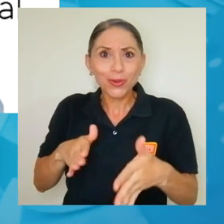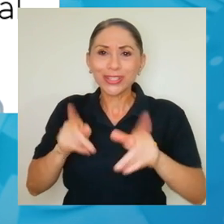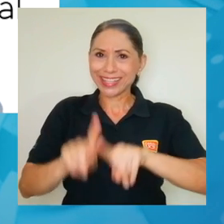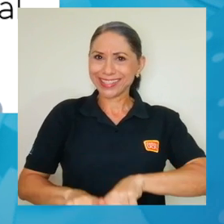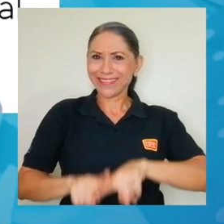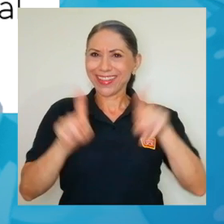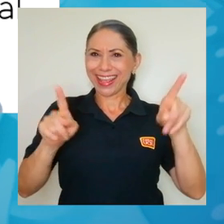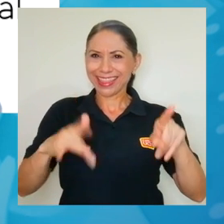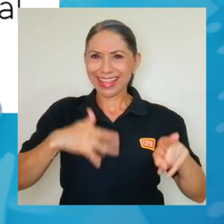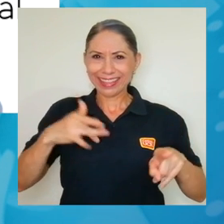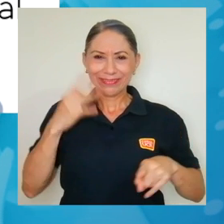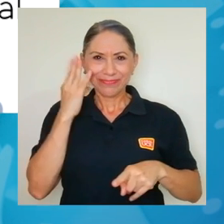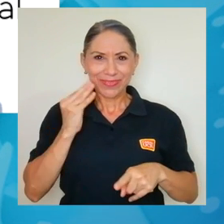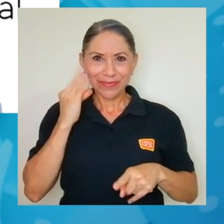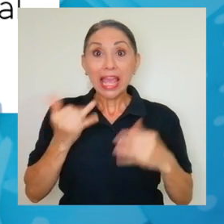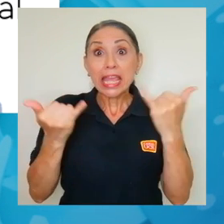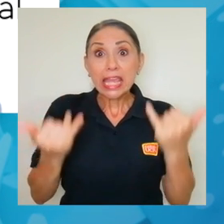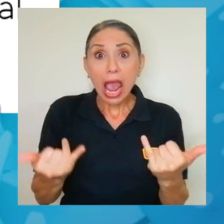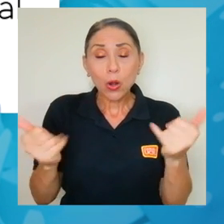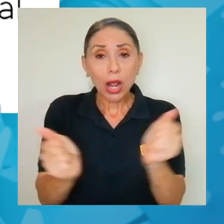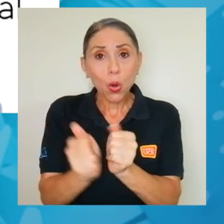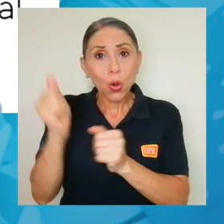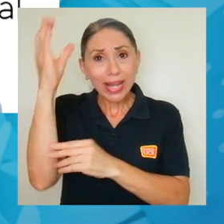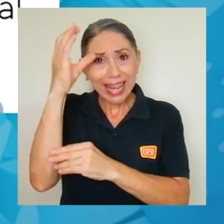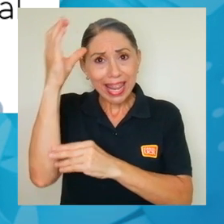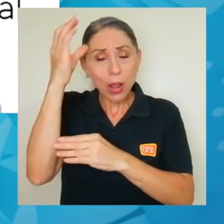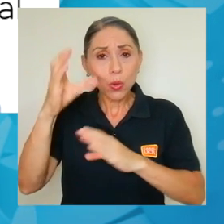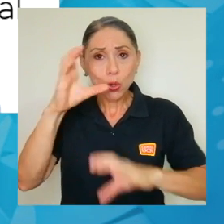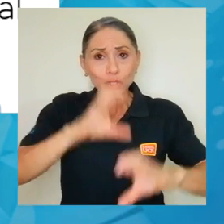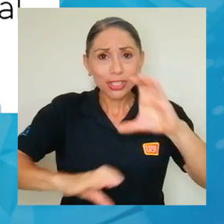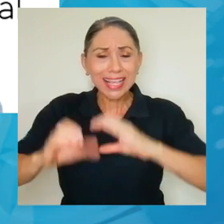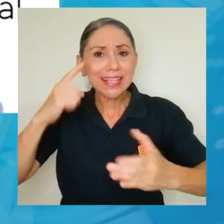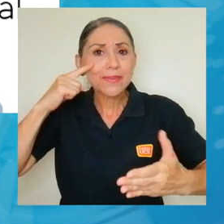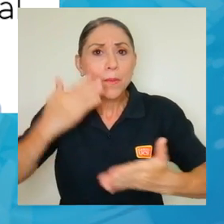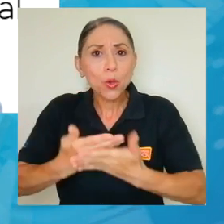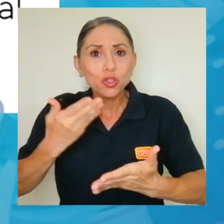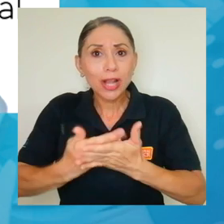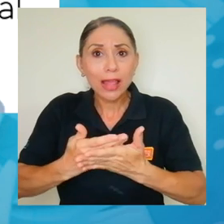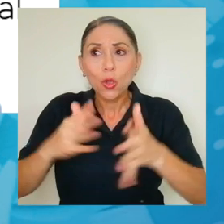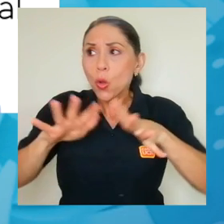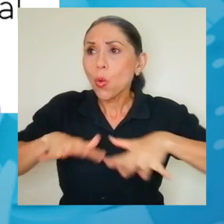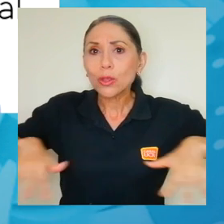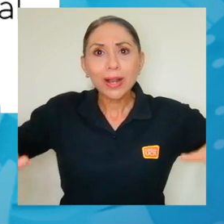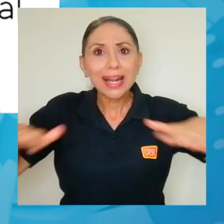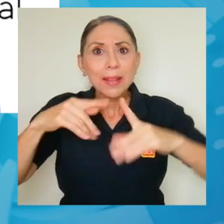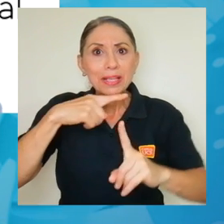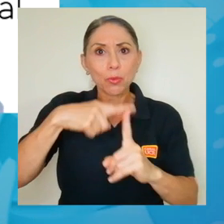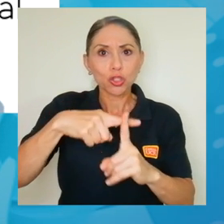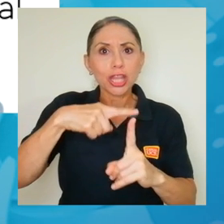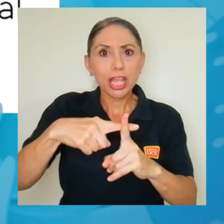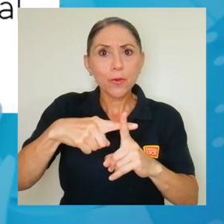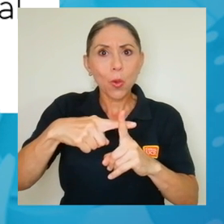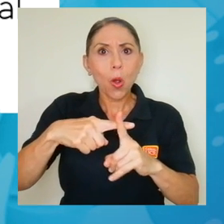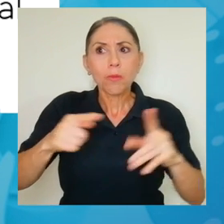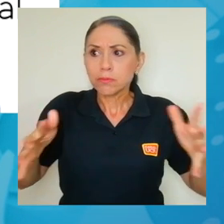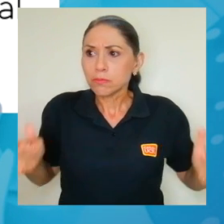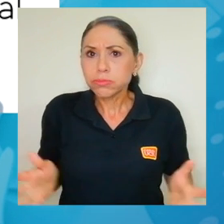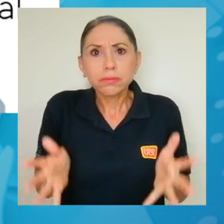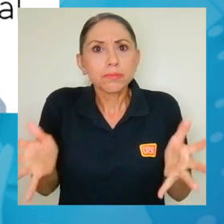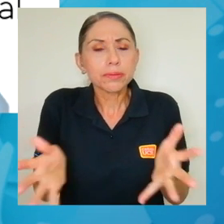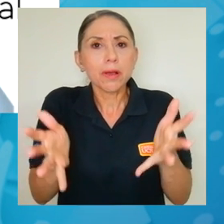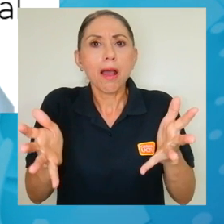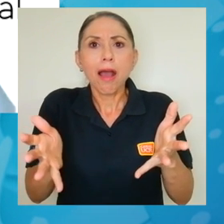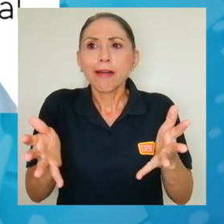Y ahora, como tú estás comentando, la neurociencia está demostrando que cuando el clima es positivo, hay un clima facilitador,